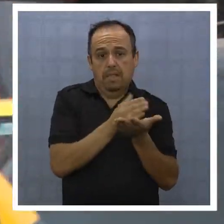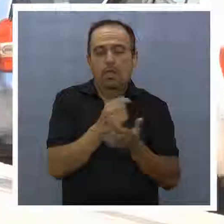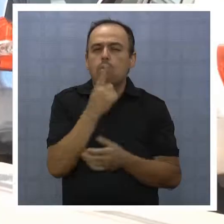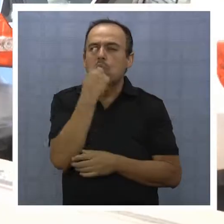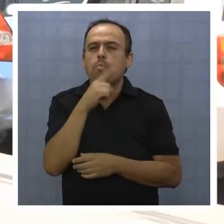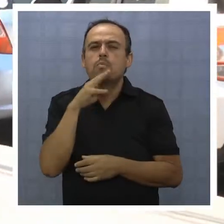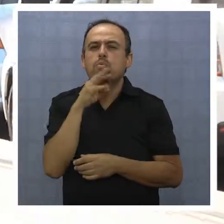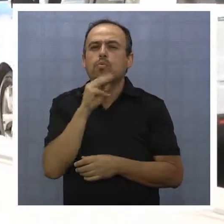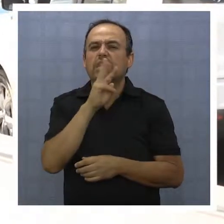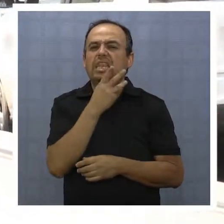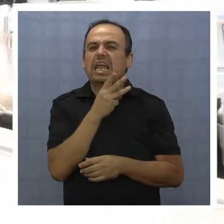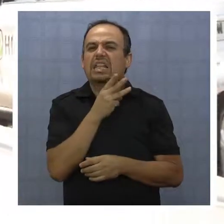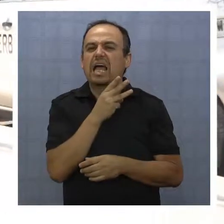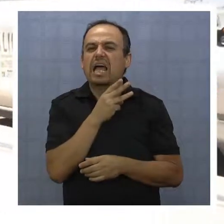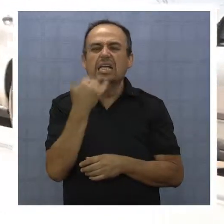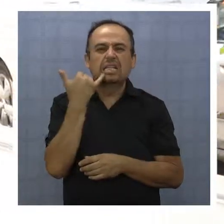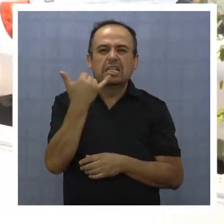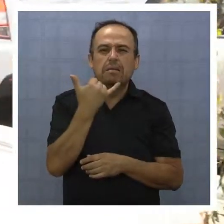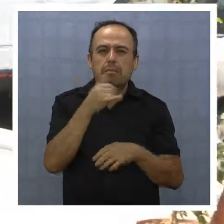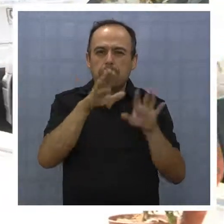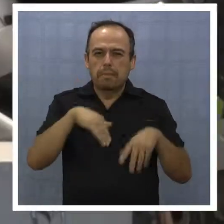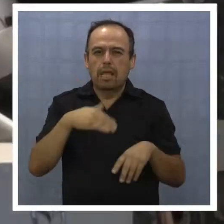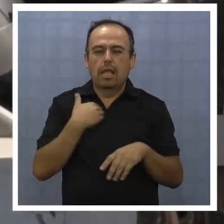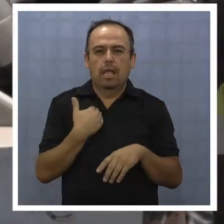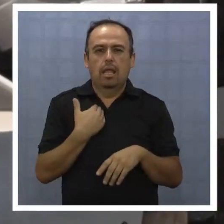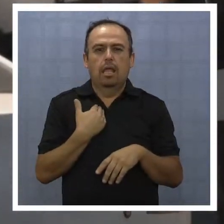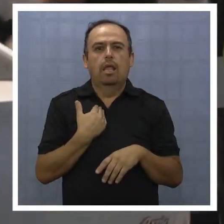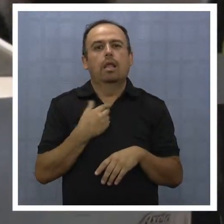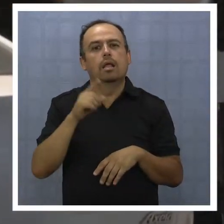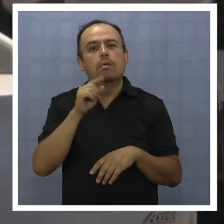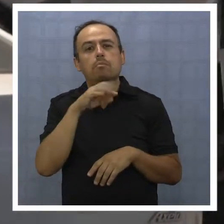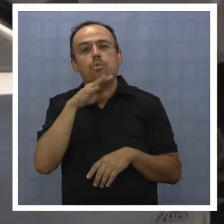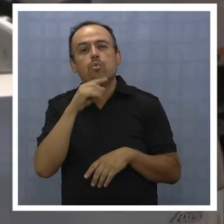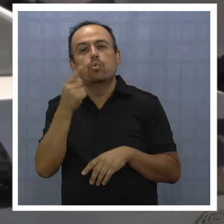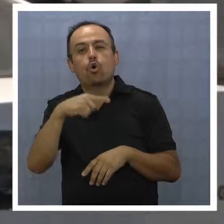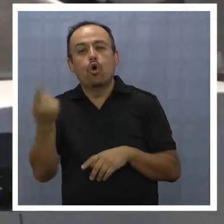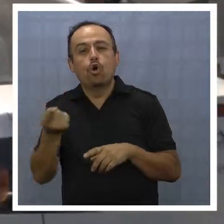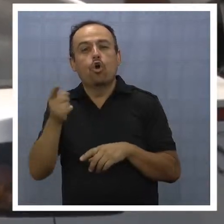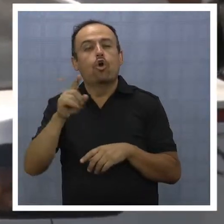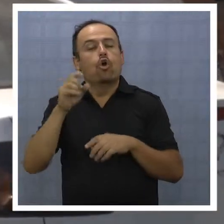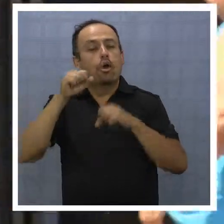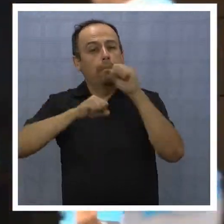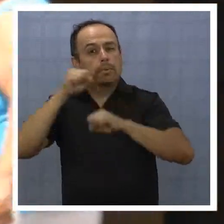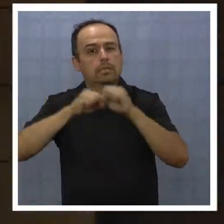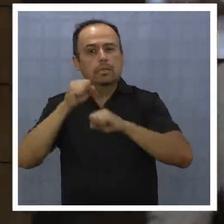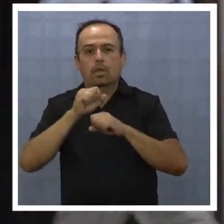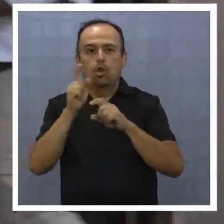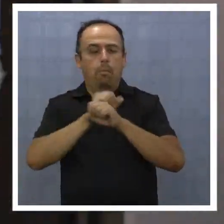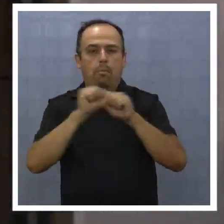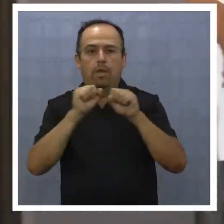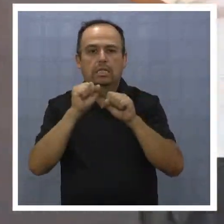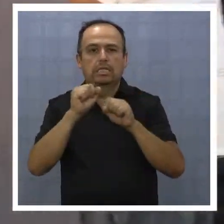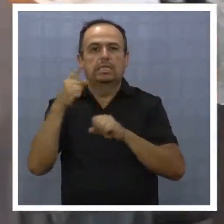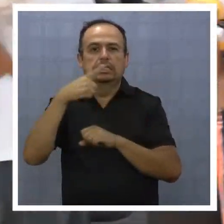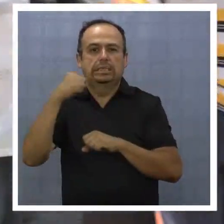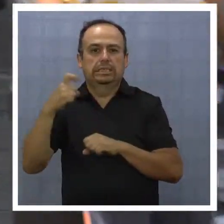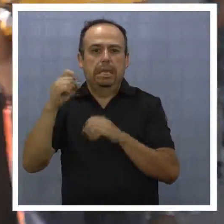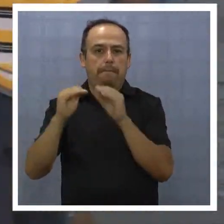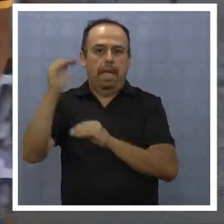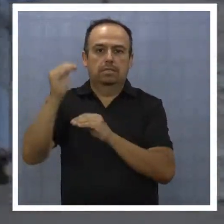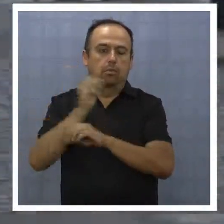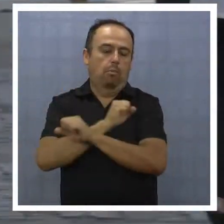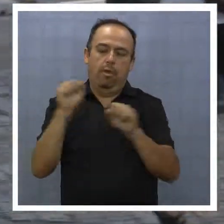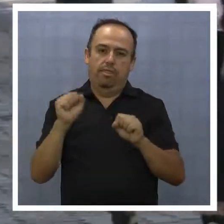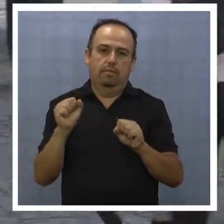cuesta 30 pesos en llamadas dentro de la misma compañía, el minuto de llamada a otras compañías no puede superar los 100 pesos.